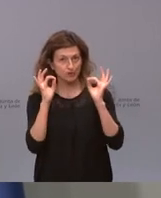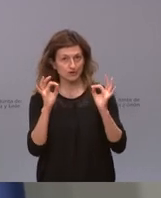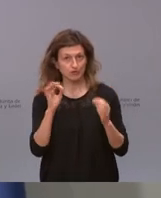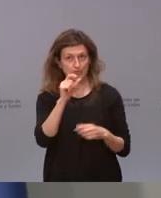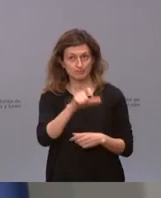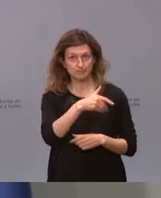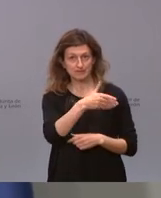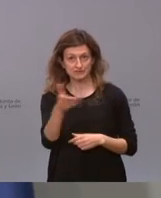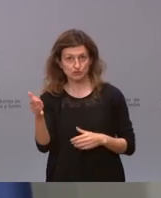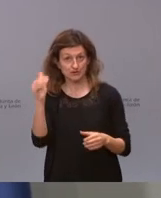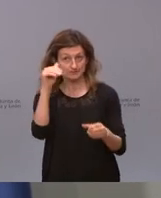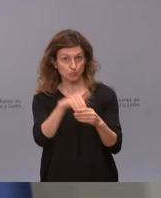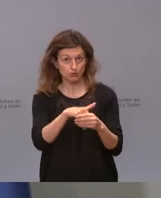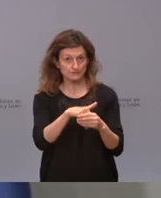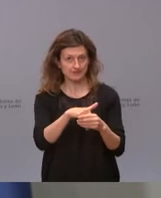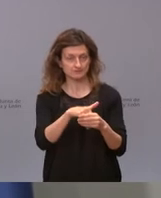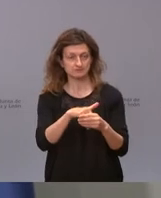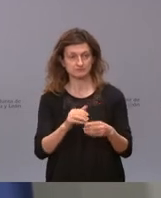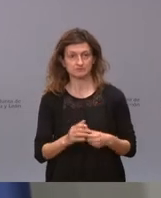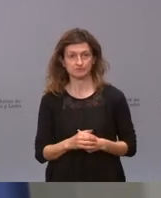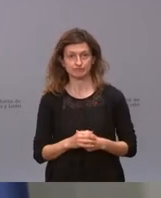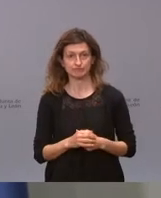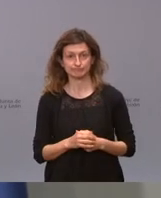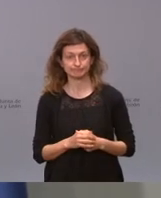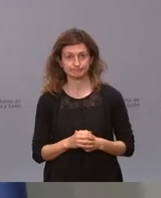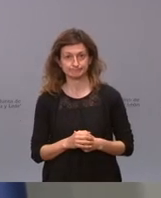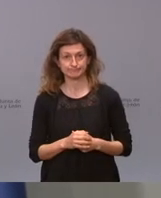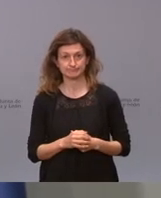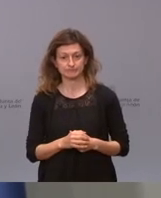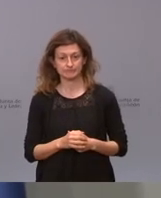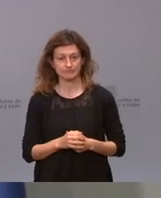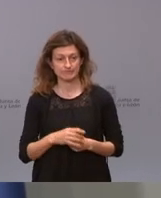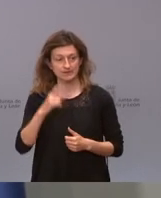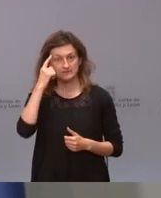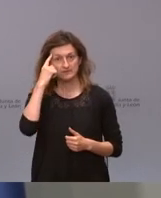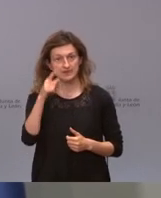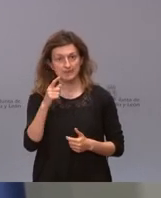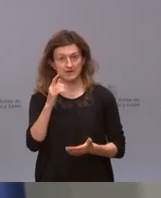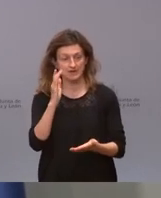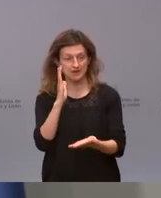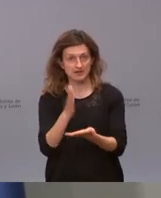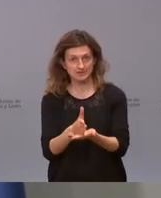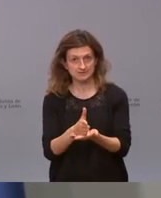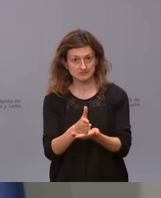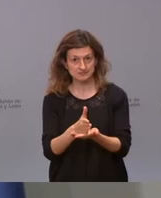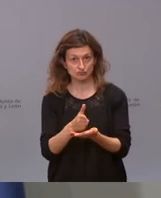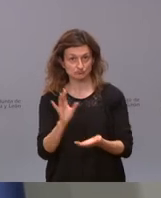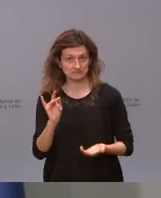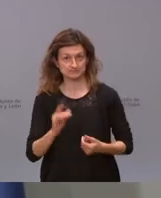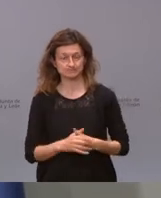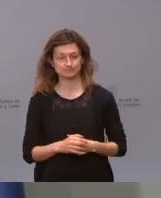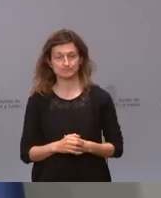que nuestros votantes nos han sometido a un durísimo castigo y nuestra obligación en primer lugar